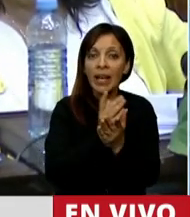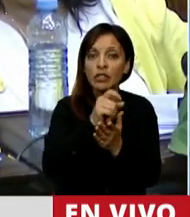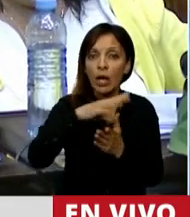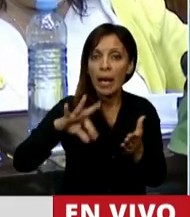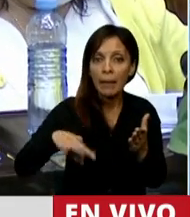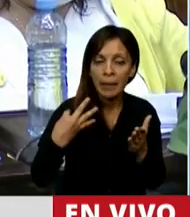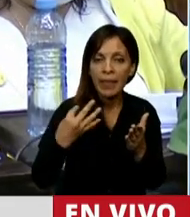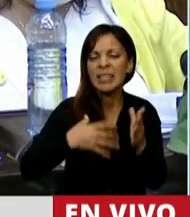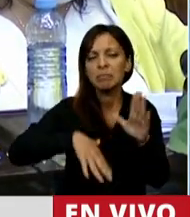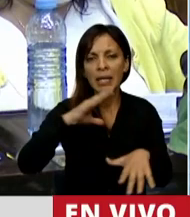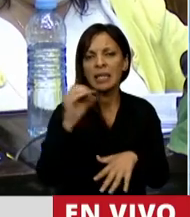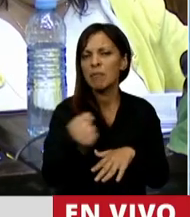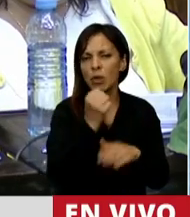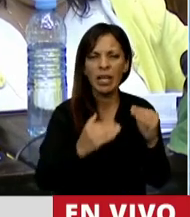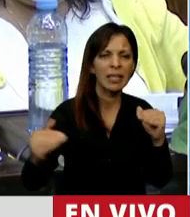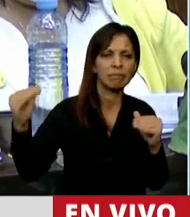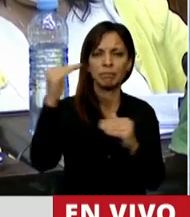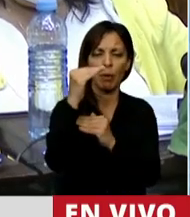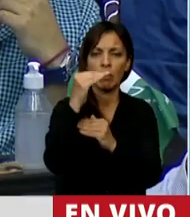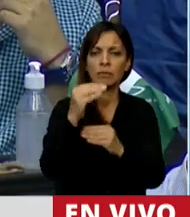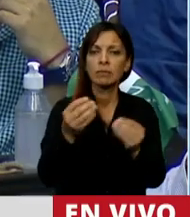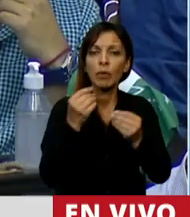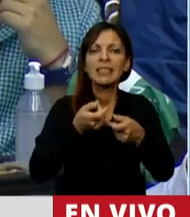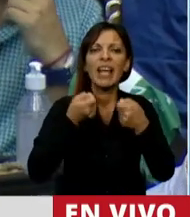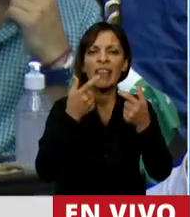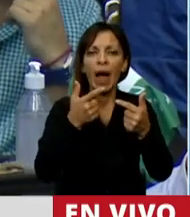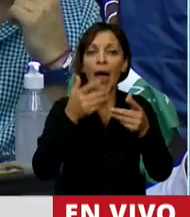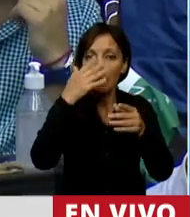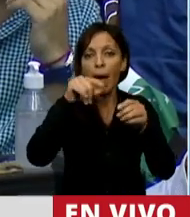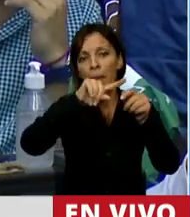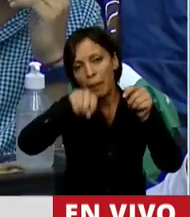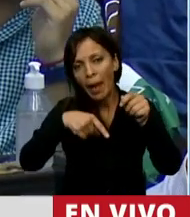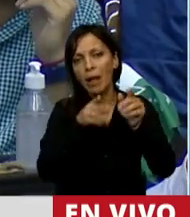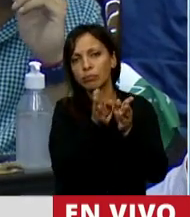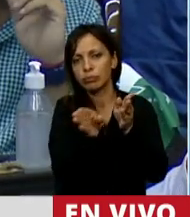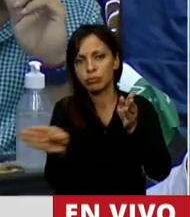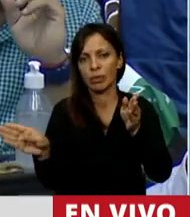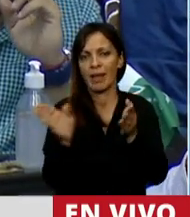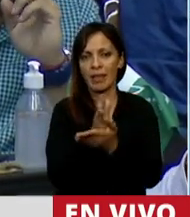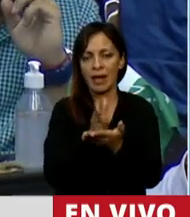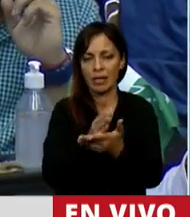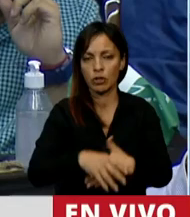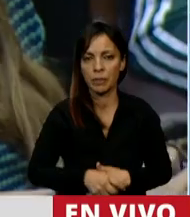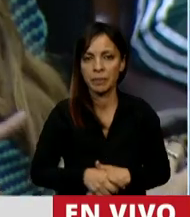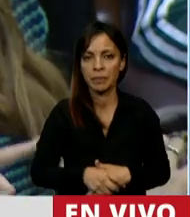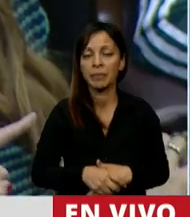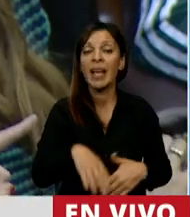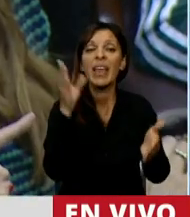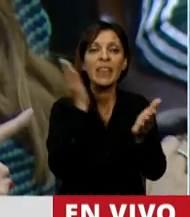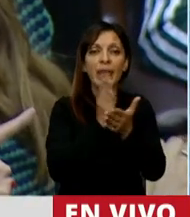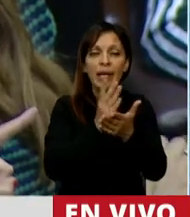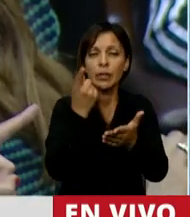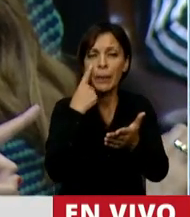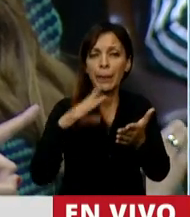es el más importante porque permite la concreción de todos los demás. El derecho de vivir de todos